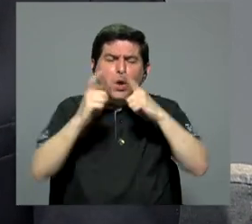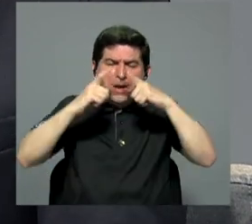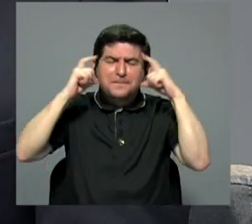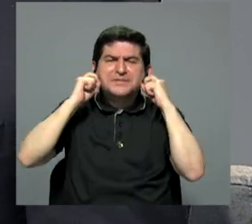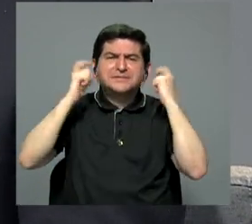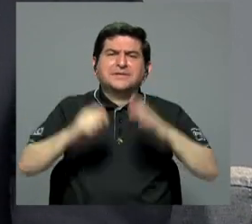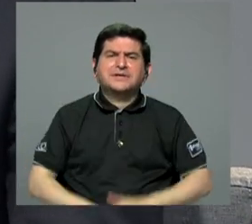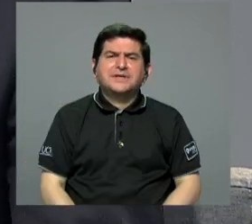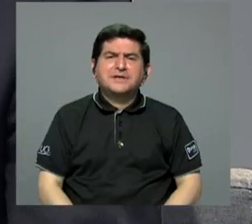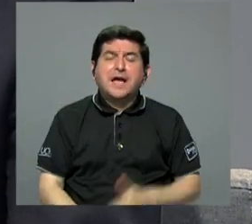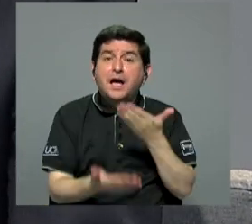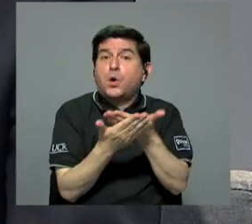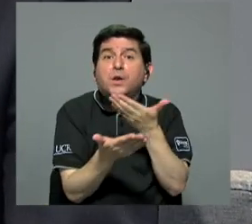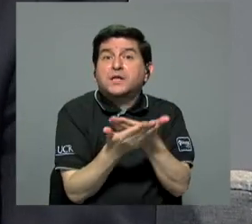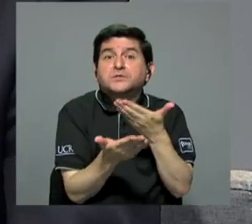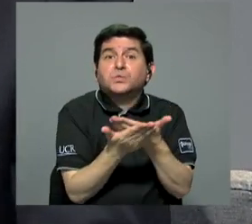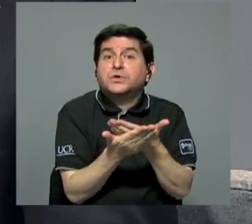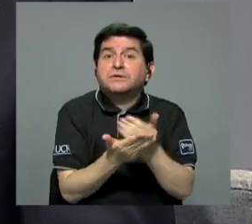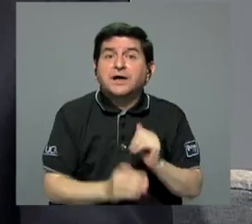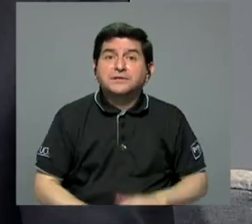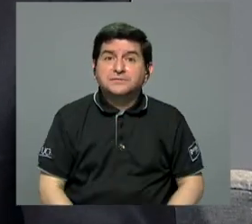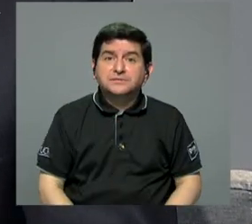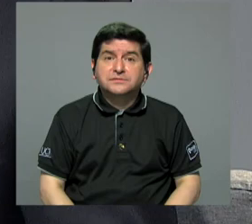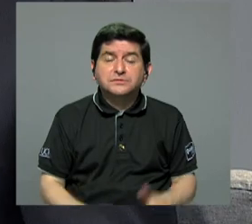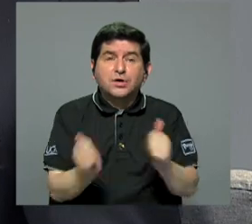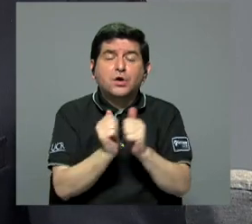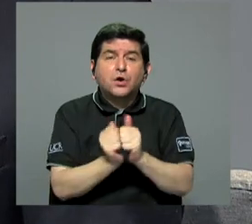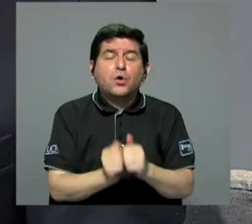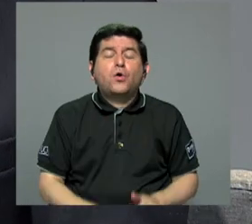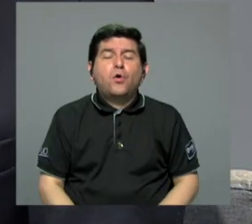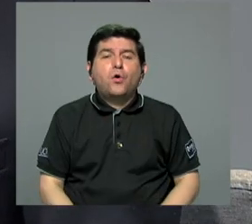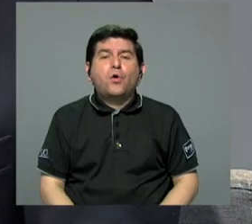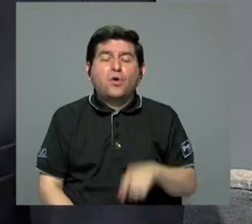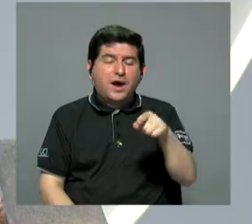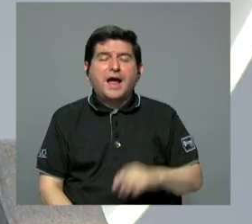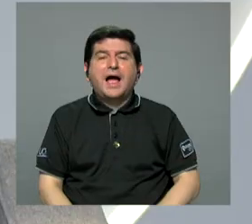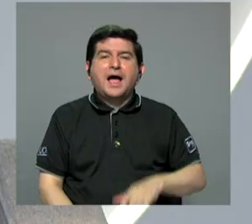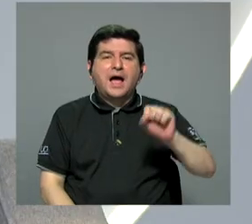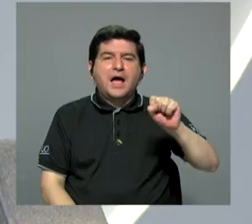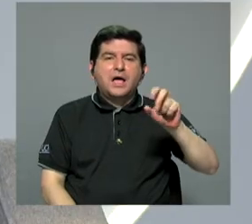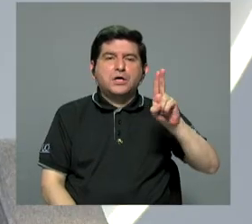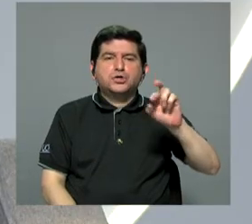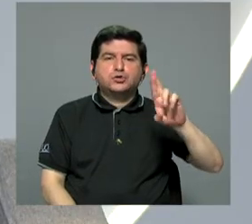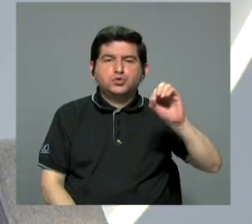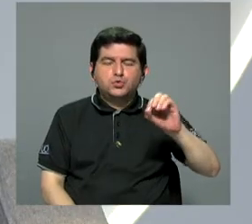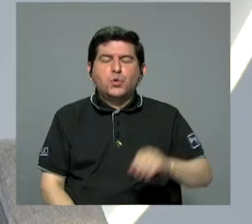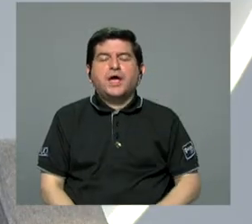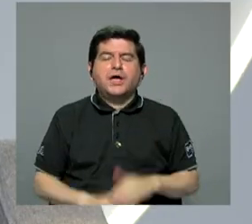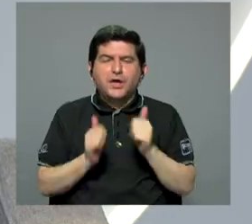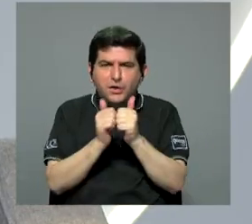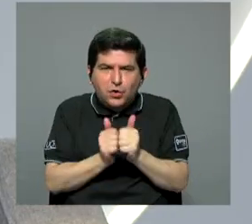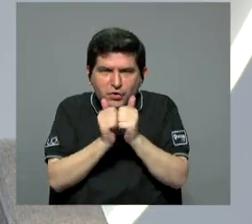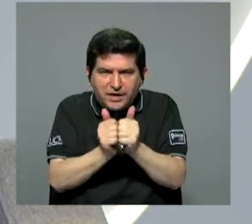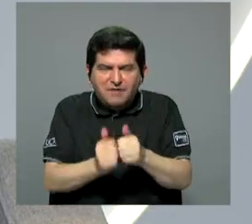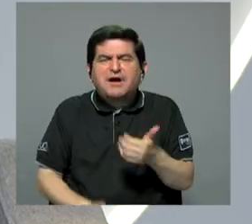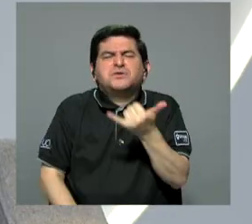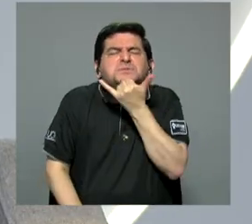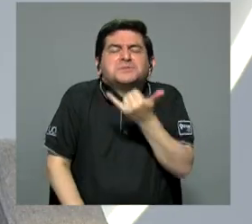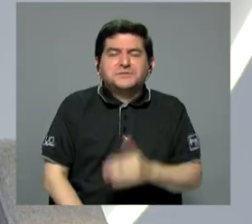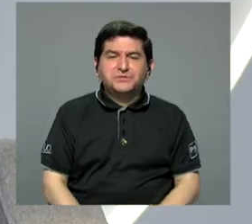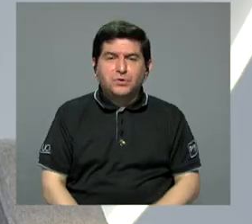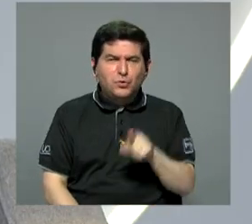mascarillas, con las pruebas, con el suero equino. ¿Qué pasó? Usted ahora criticaba lo del sistema